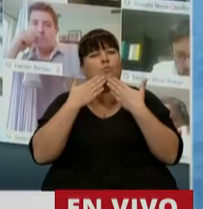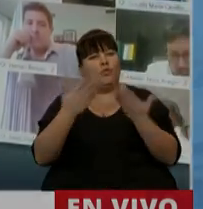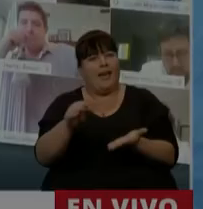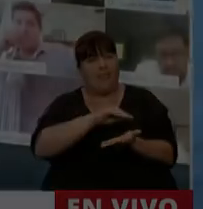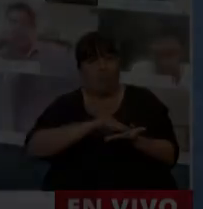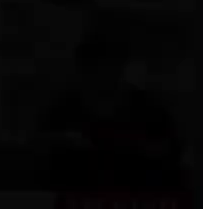gracias, diputada.